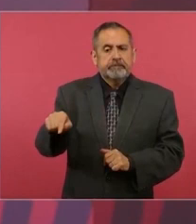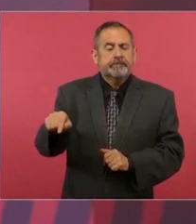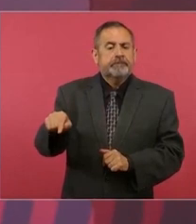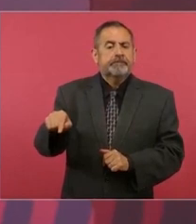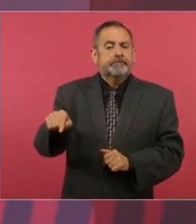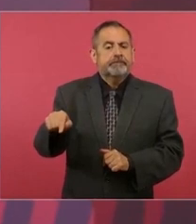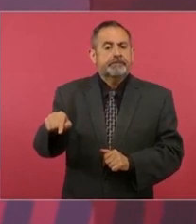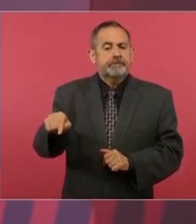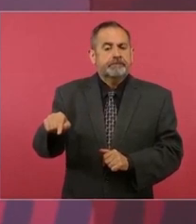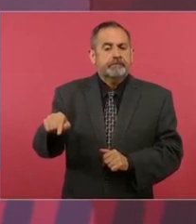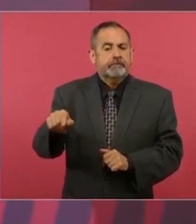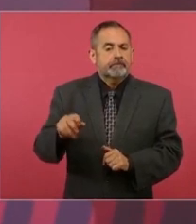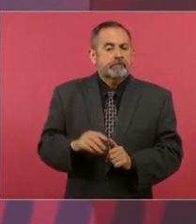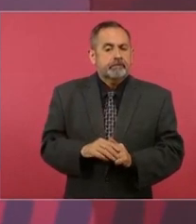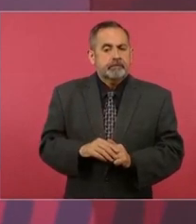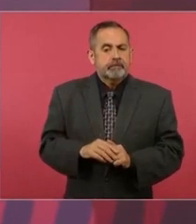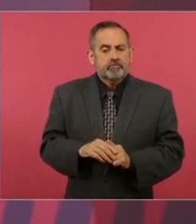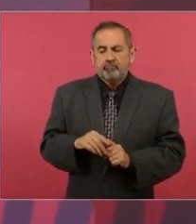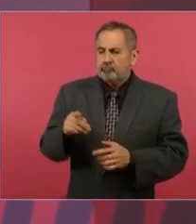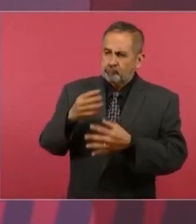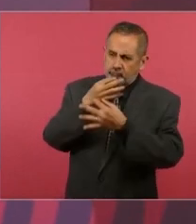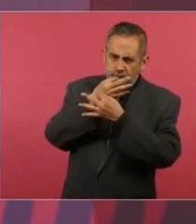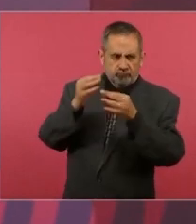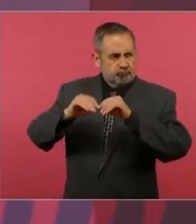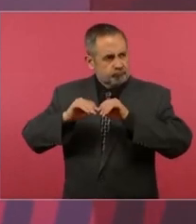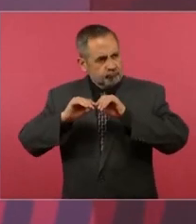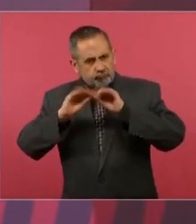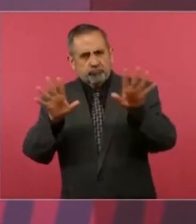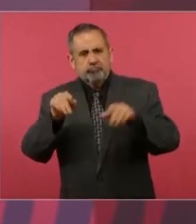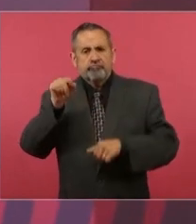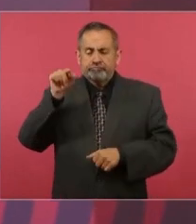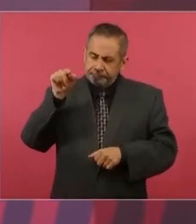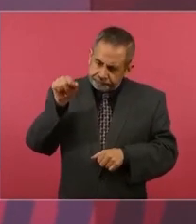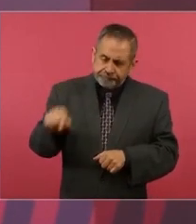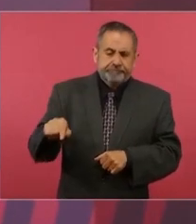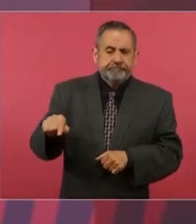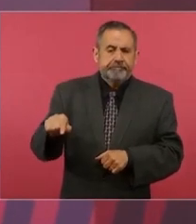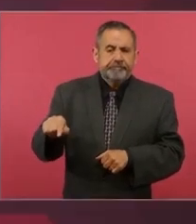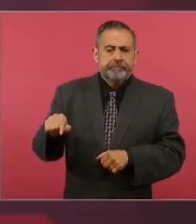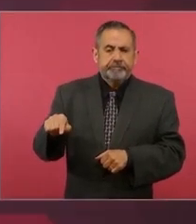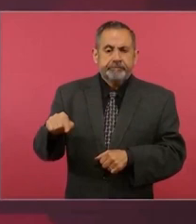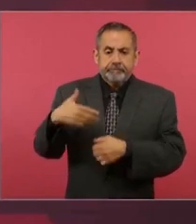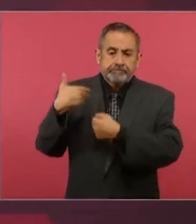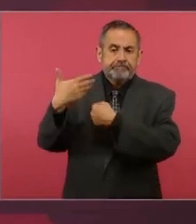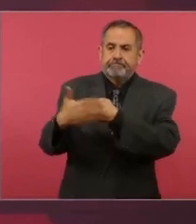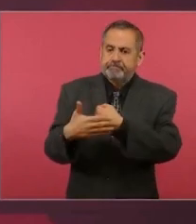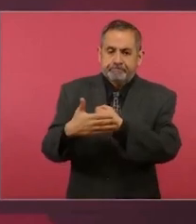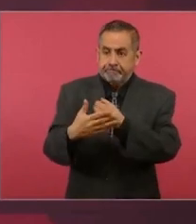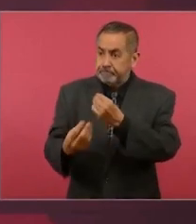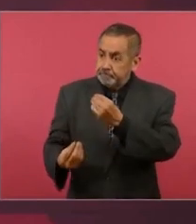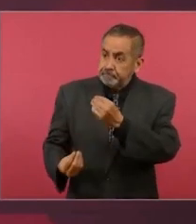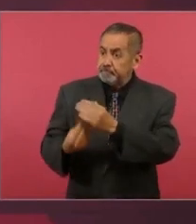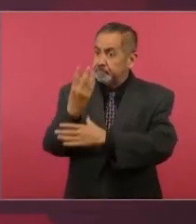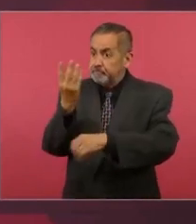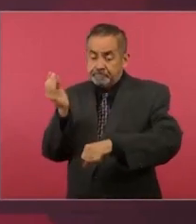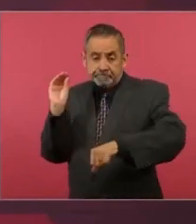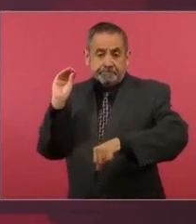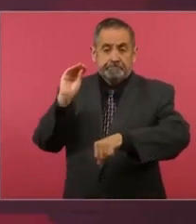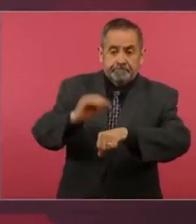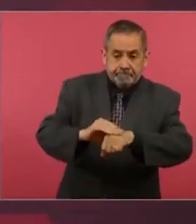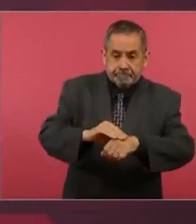Suprema Corte de Justicia de la Nación, y lo que dijo que se estaba preparando, cito, un golpe de estado técnico,